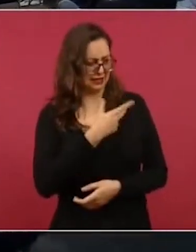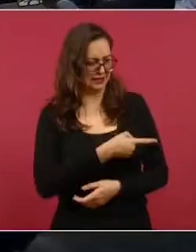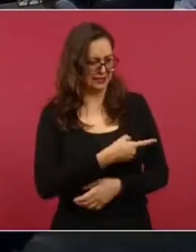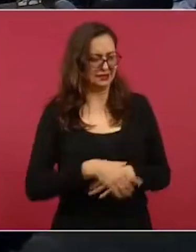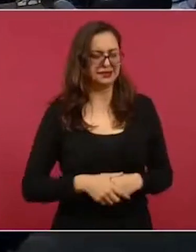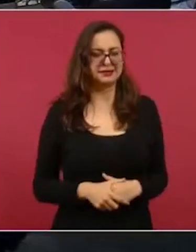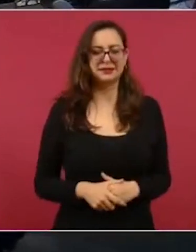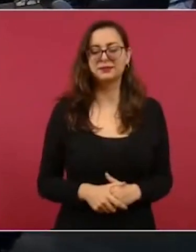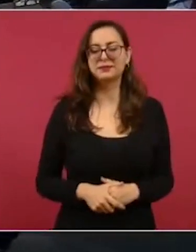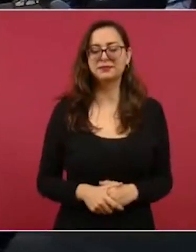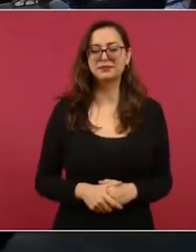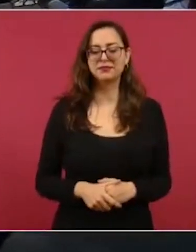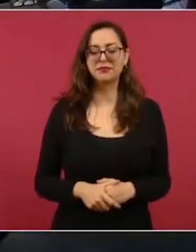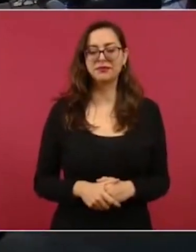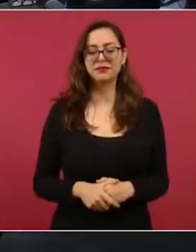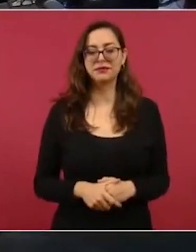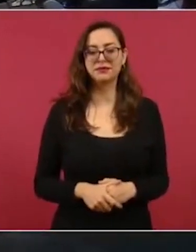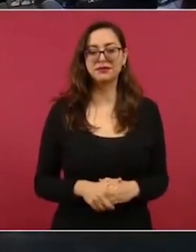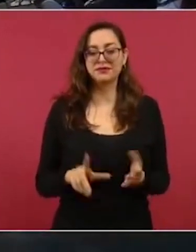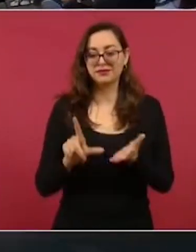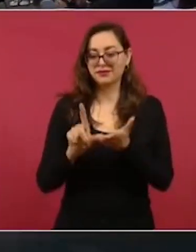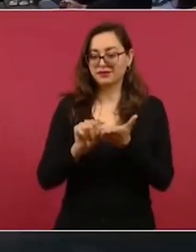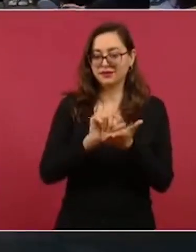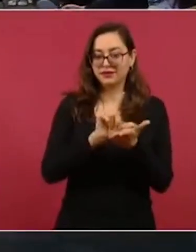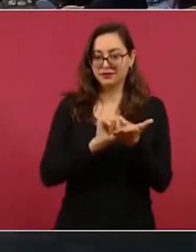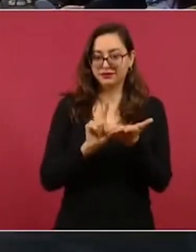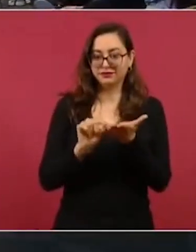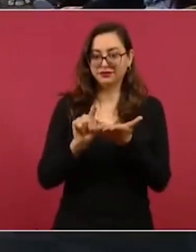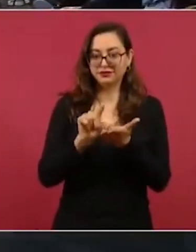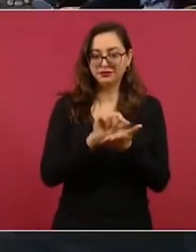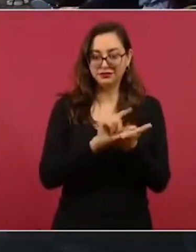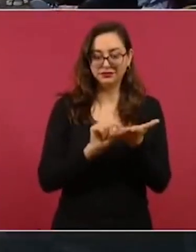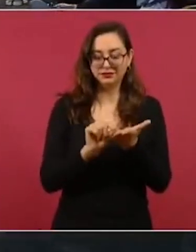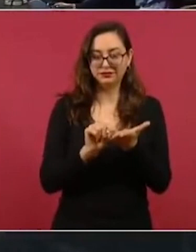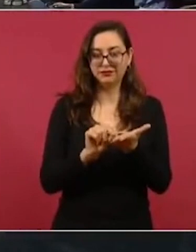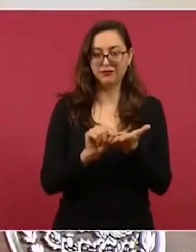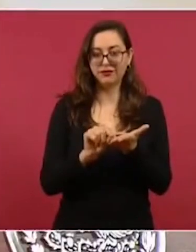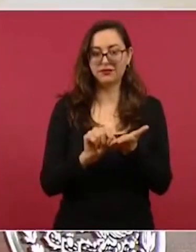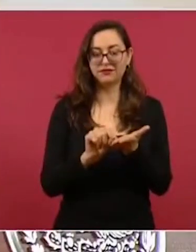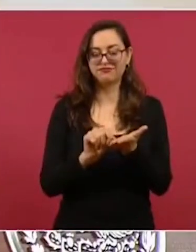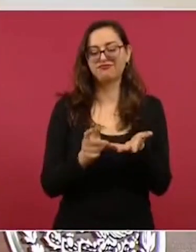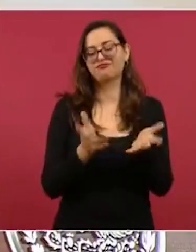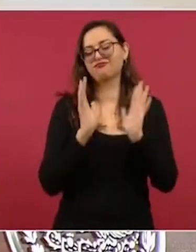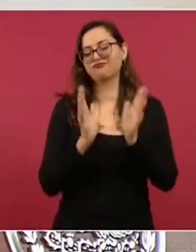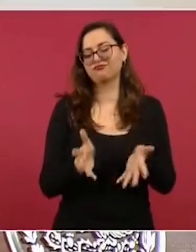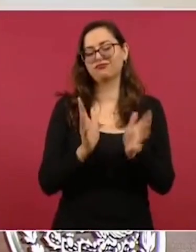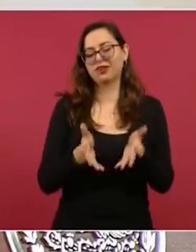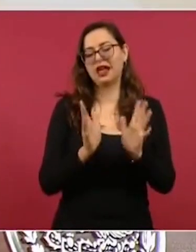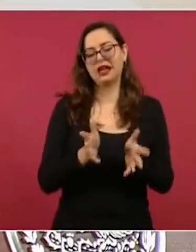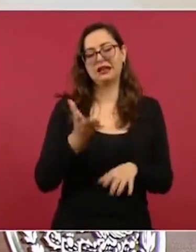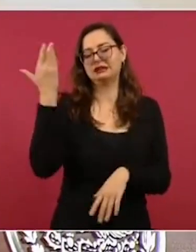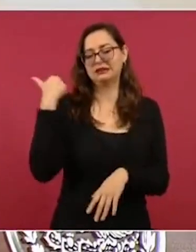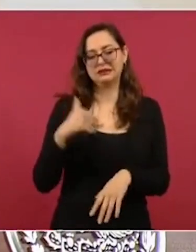la disolución del Congreso y la instauración de un gobierno de emergencia nacional. Posteriormente, fue detenido y trasladado a una